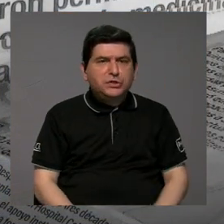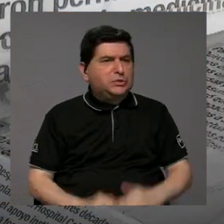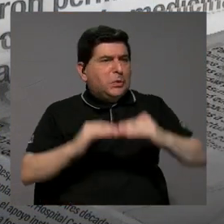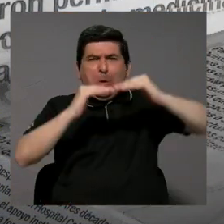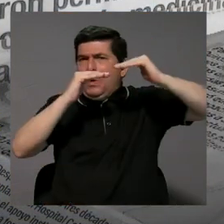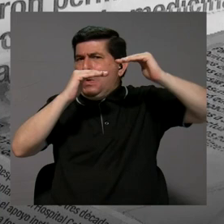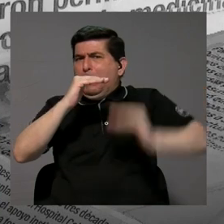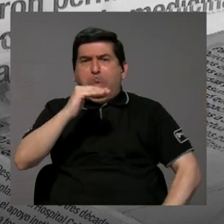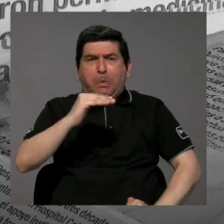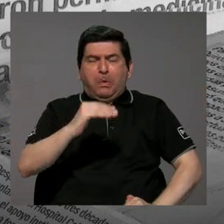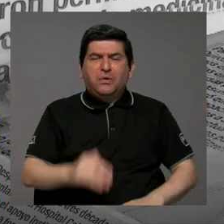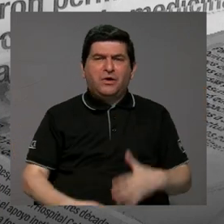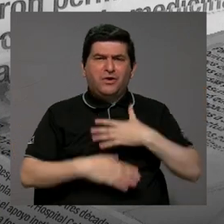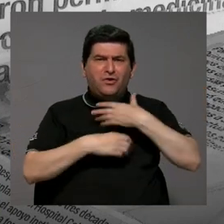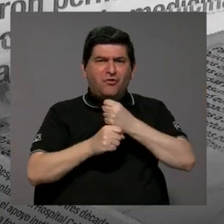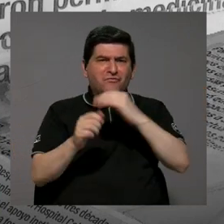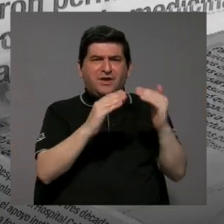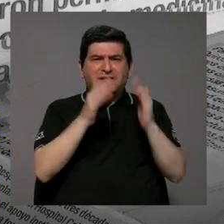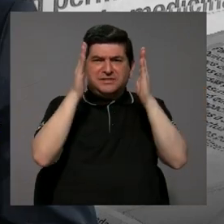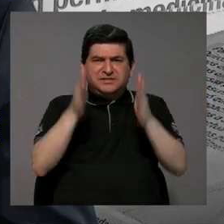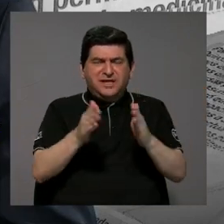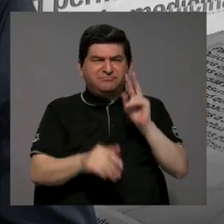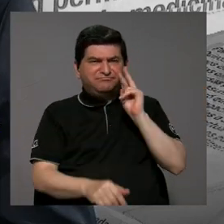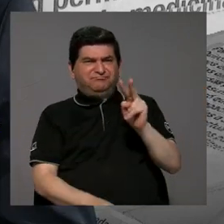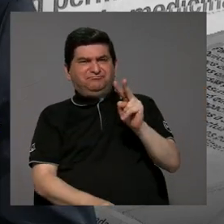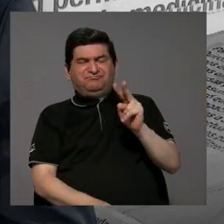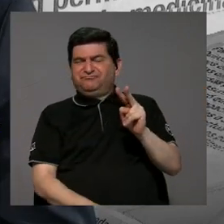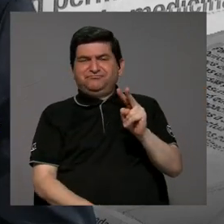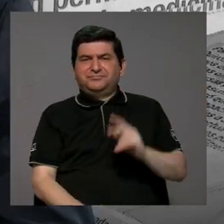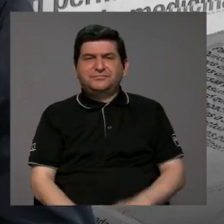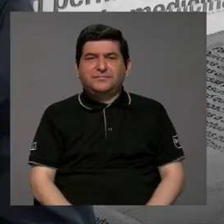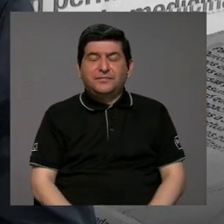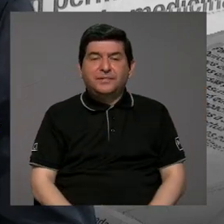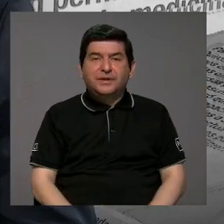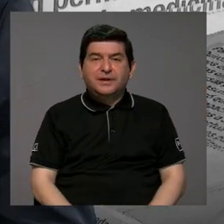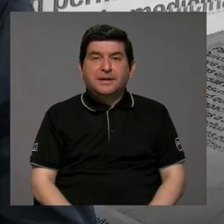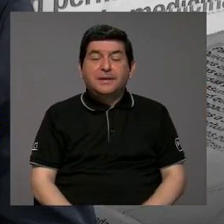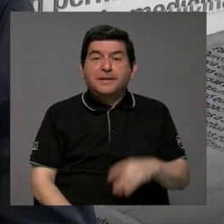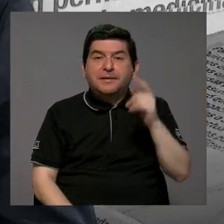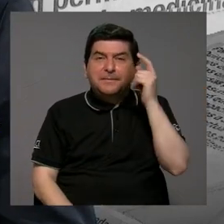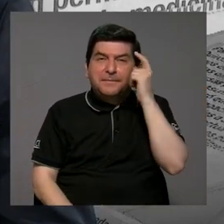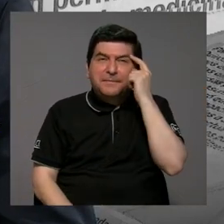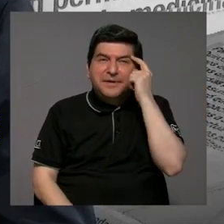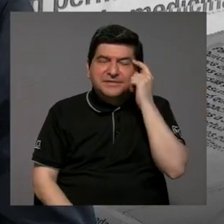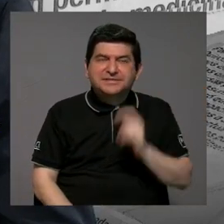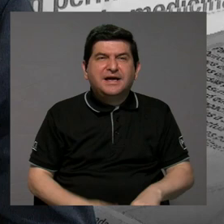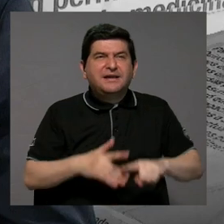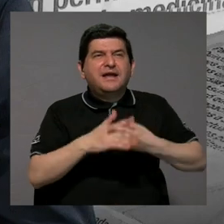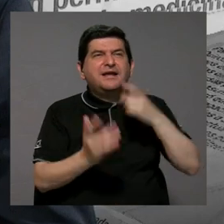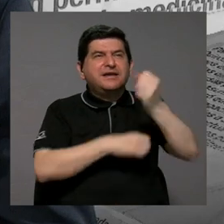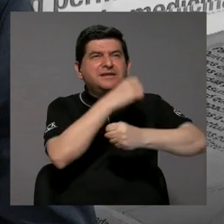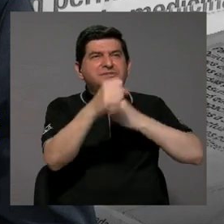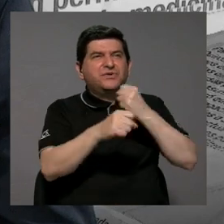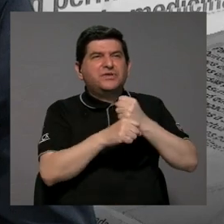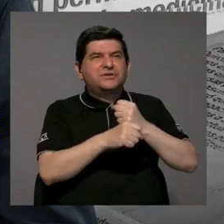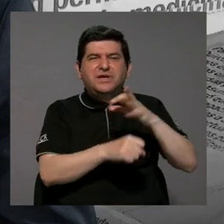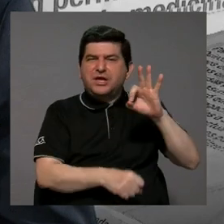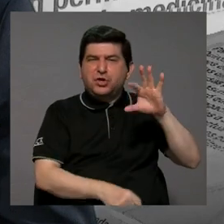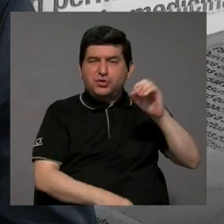bajos niveles de confianza entre la ciudadanía. Solo considere que allá por inicios de los años 90,